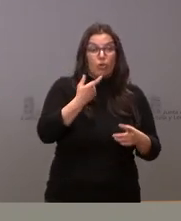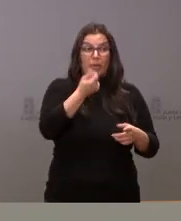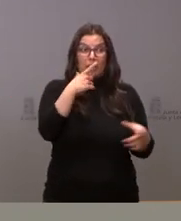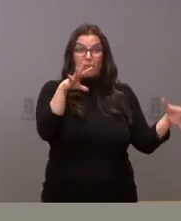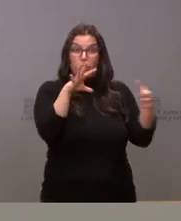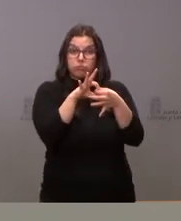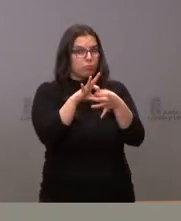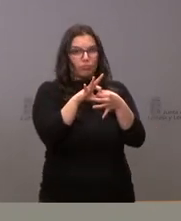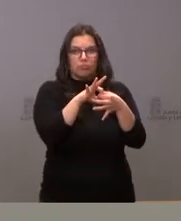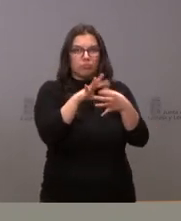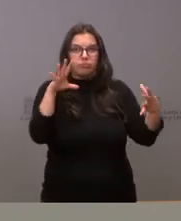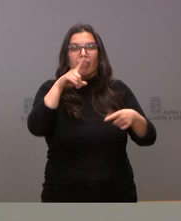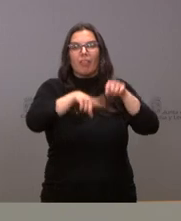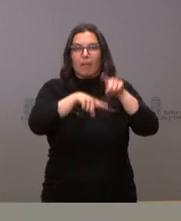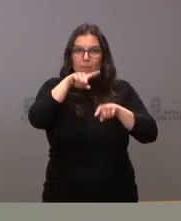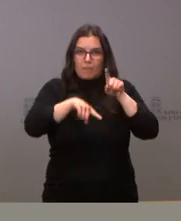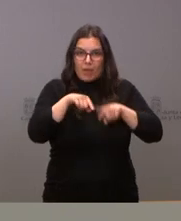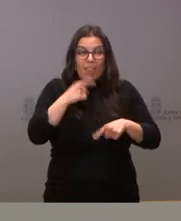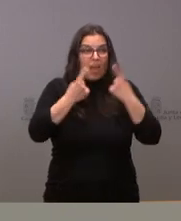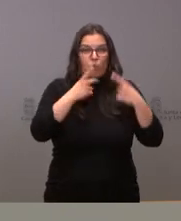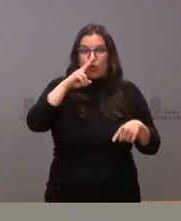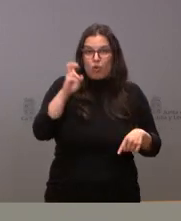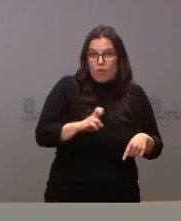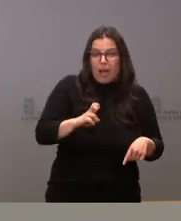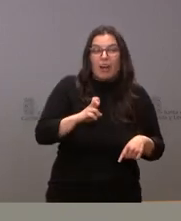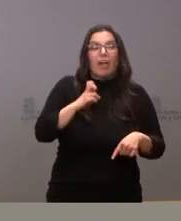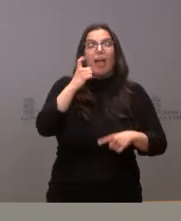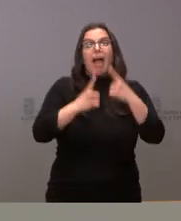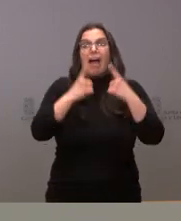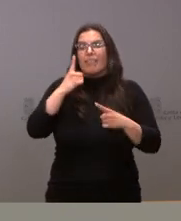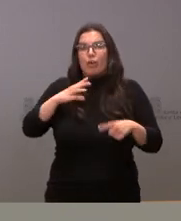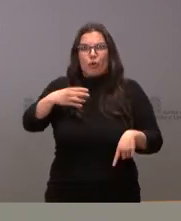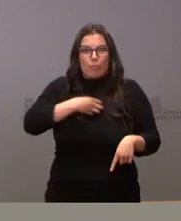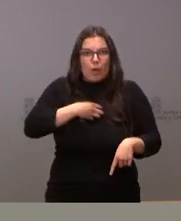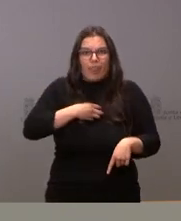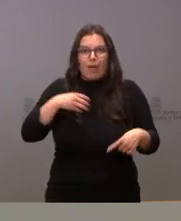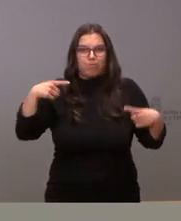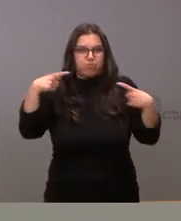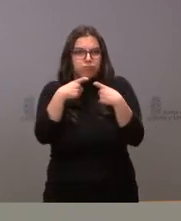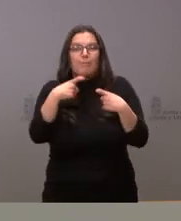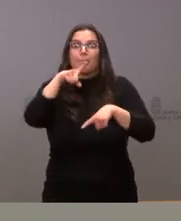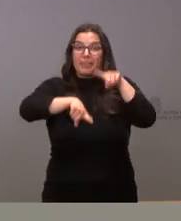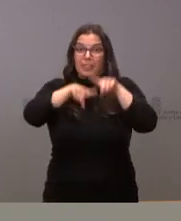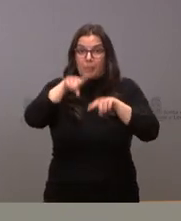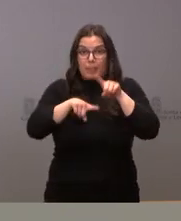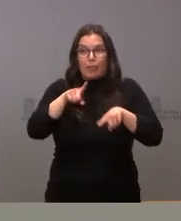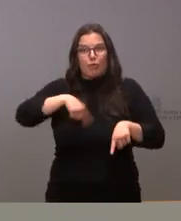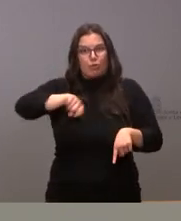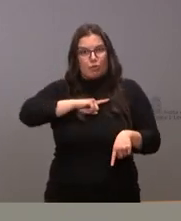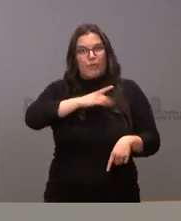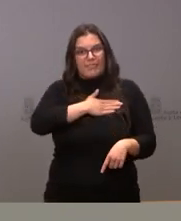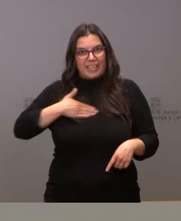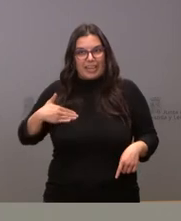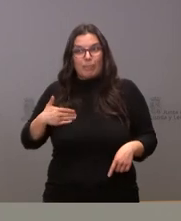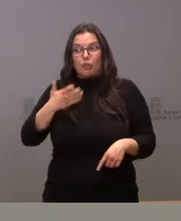medicación o esta medicación tiene efecto o tiene un efecto dada las circunstancias y eso siempre los profesionales nosotros nuestra idea lógicamente es en que la